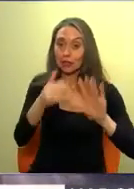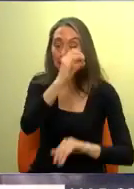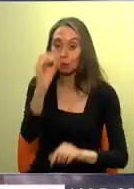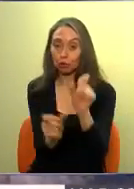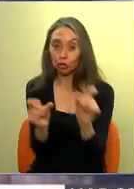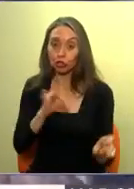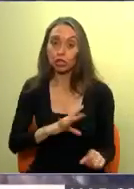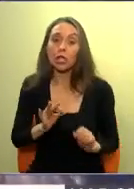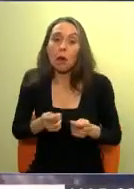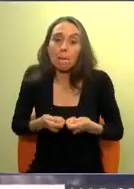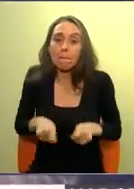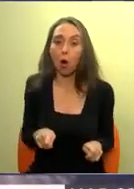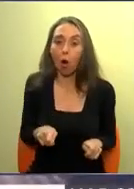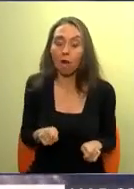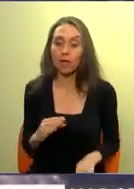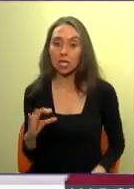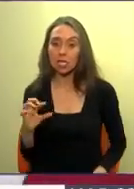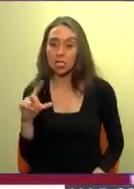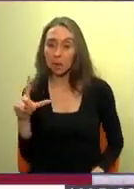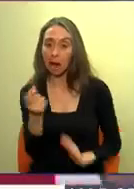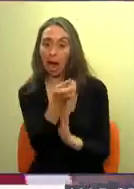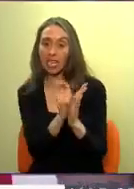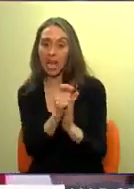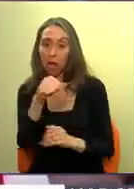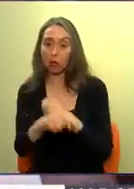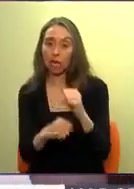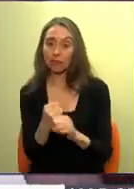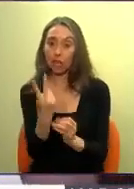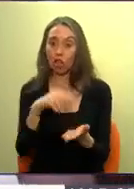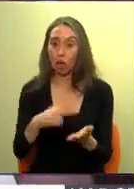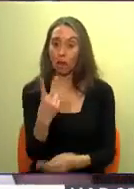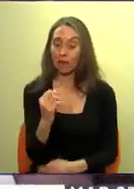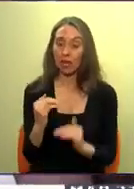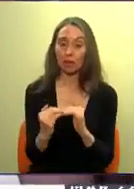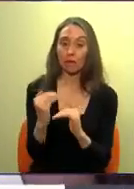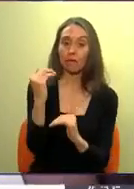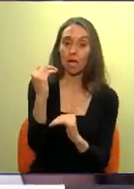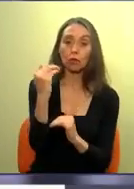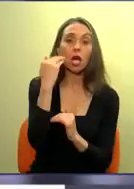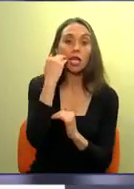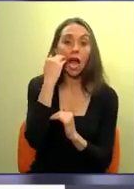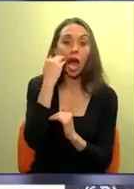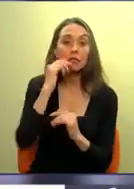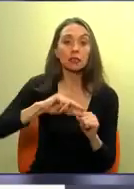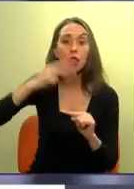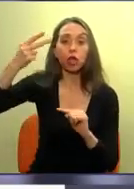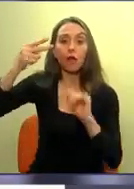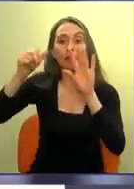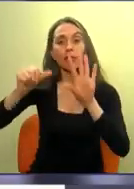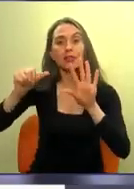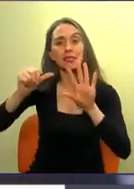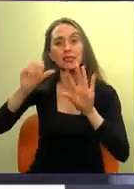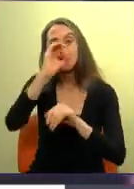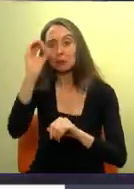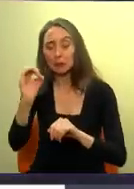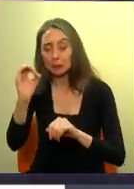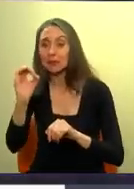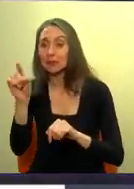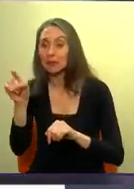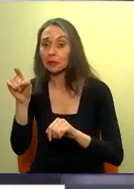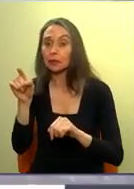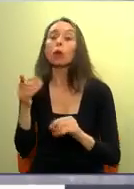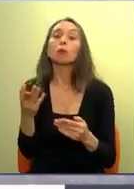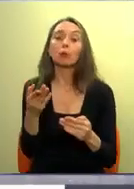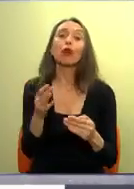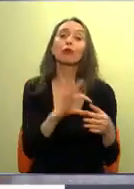es pobre. La Cepal hace una proyección para este año y calcula que aumentará a casi el doble. Una de las razones, sin duda, es la